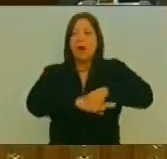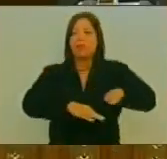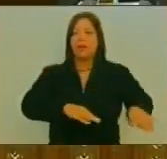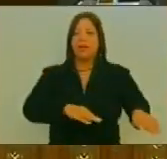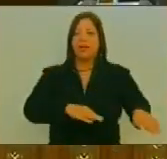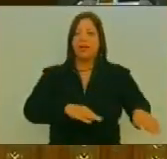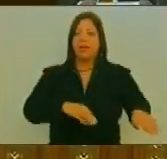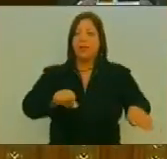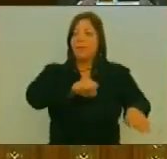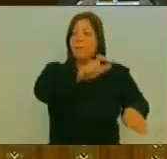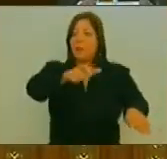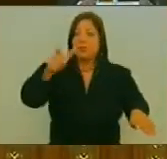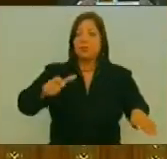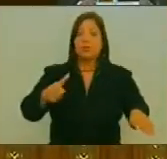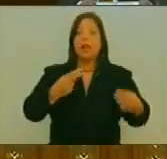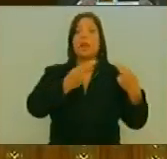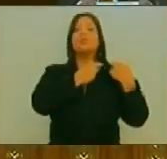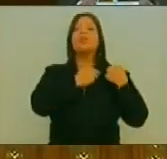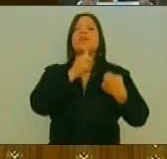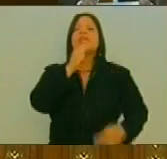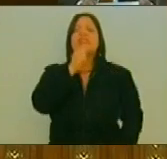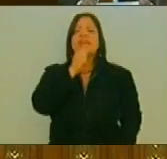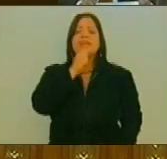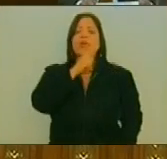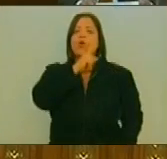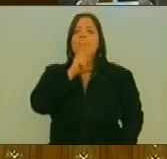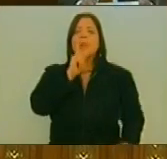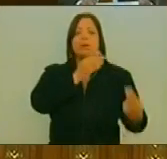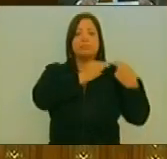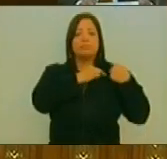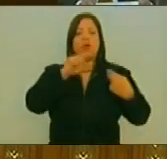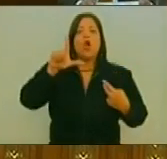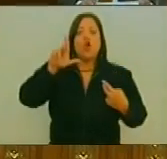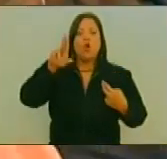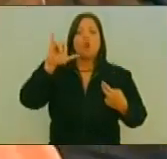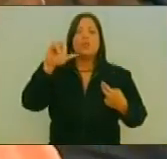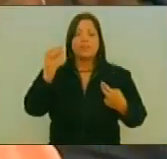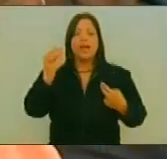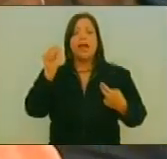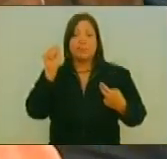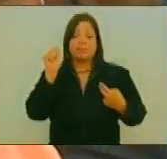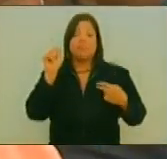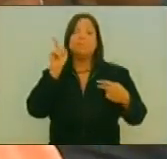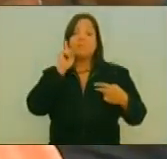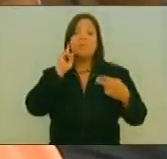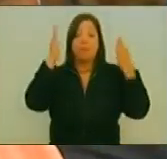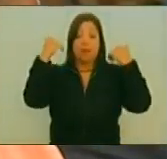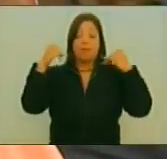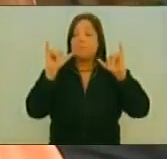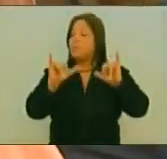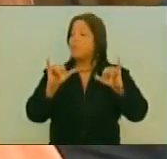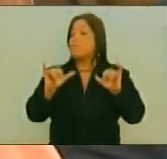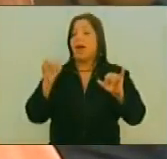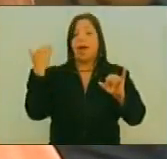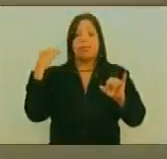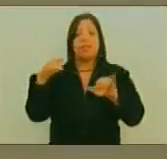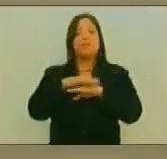Cuya única Responsabilidad Recae en la ciudadana Luisa Marbelia Ortega Díaz